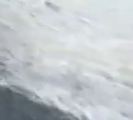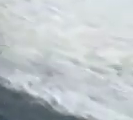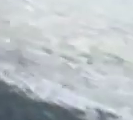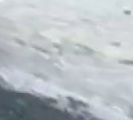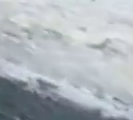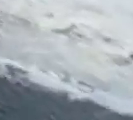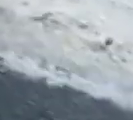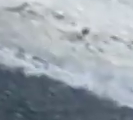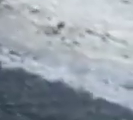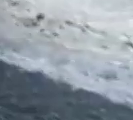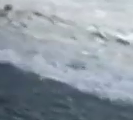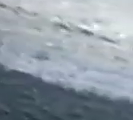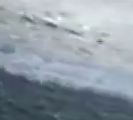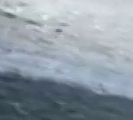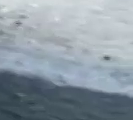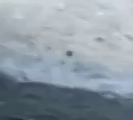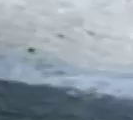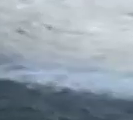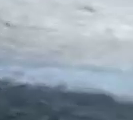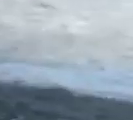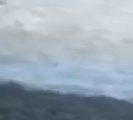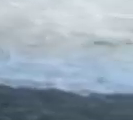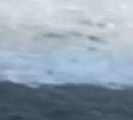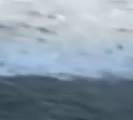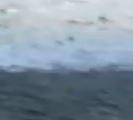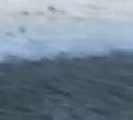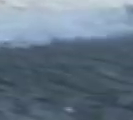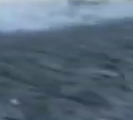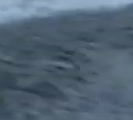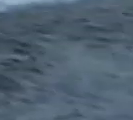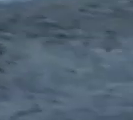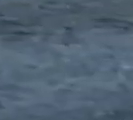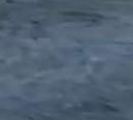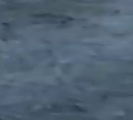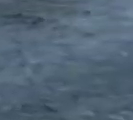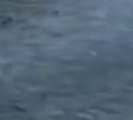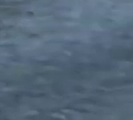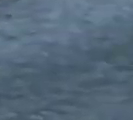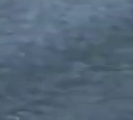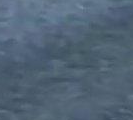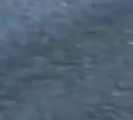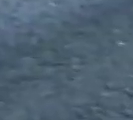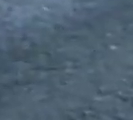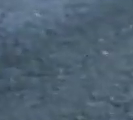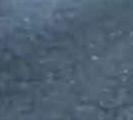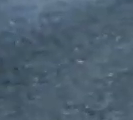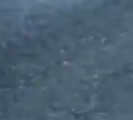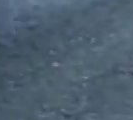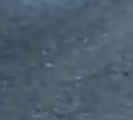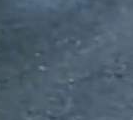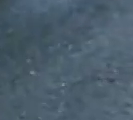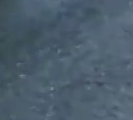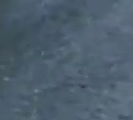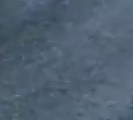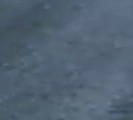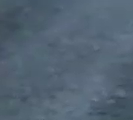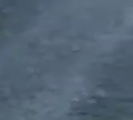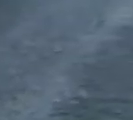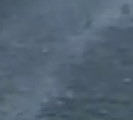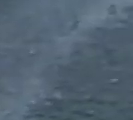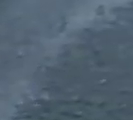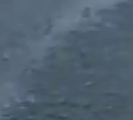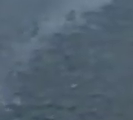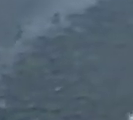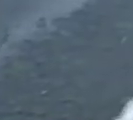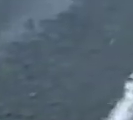compañera Jacqueline Faria va a darnos en los próximos días una mejora increíble del sistema de transporte nacional